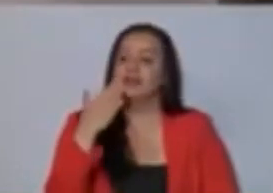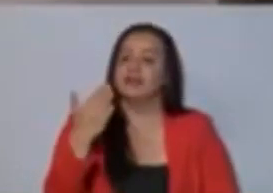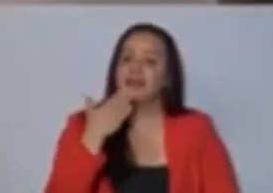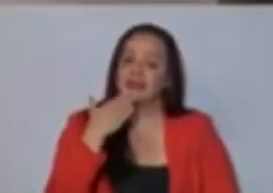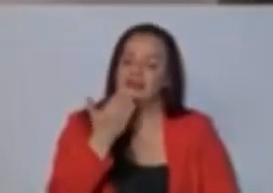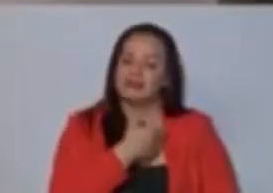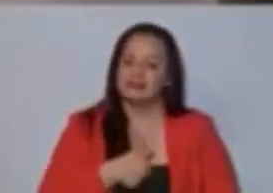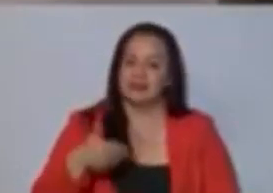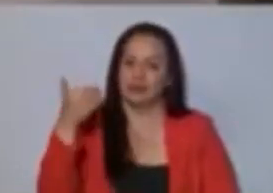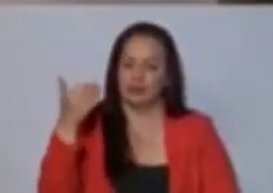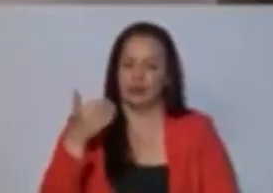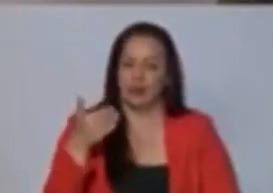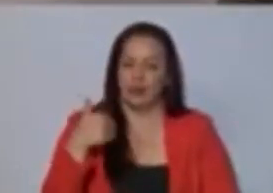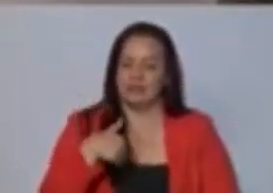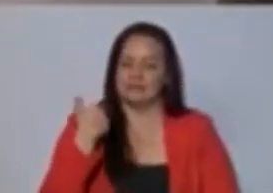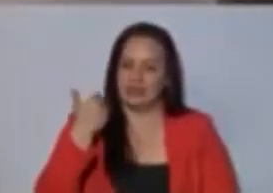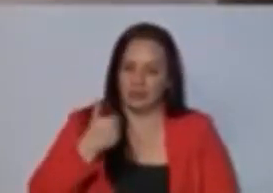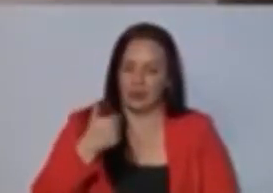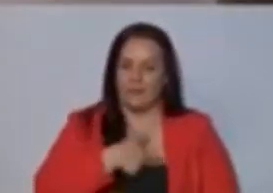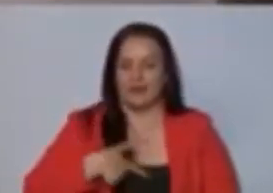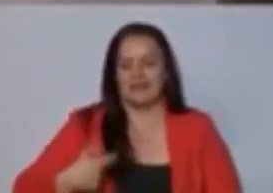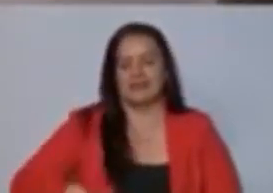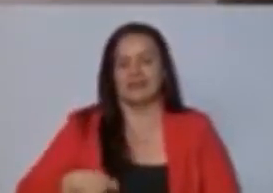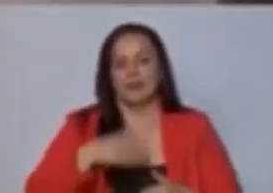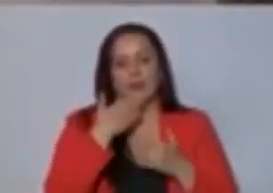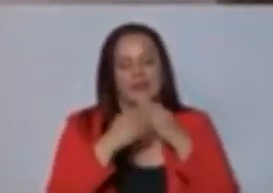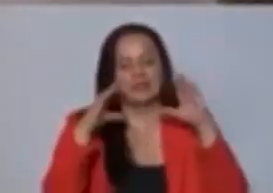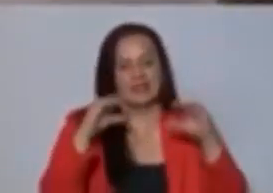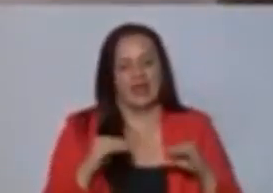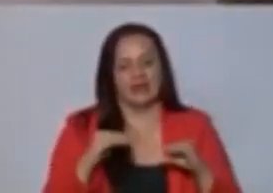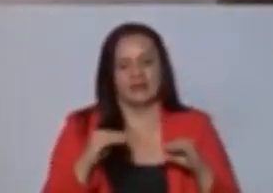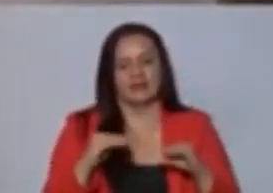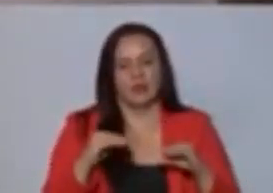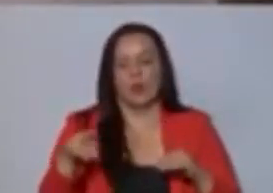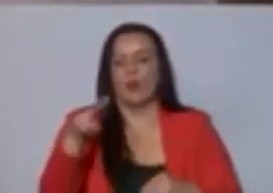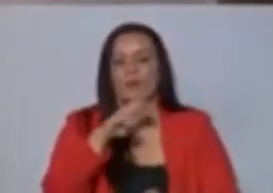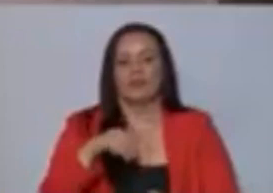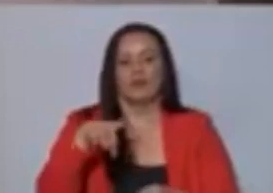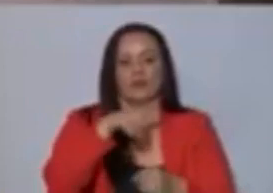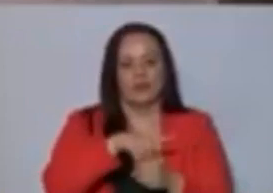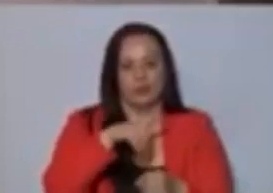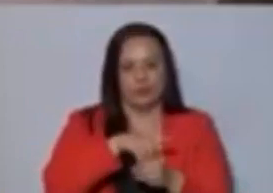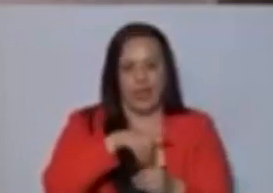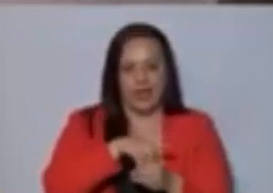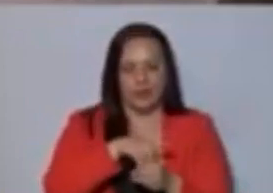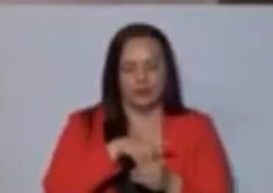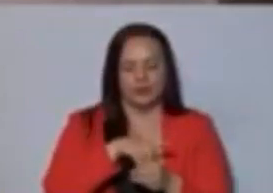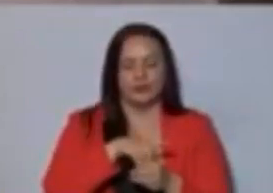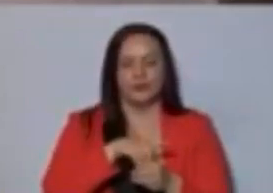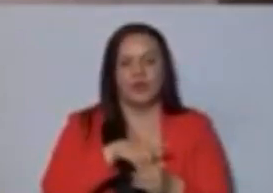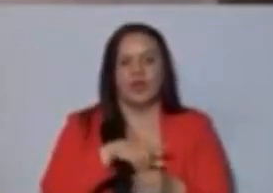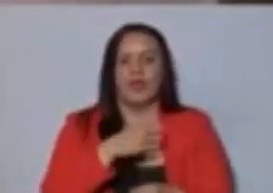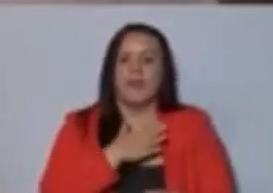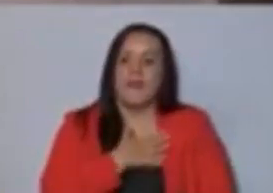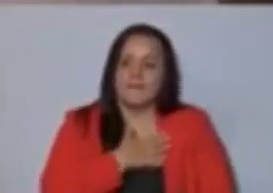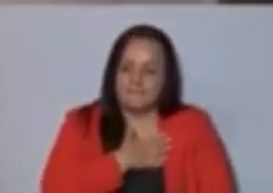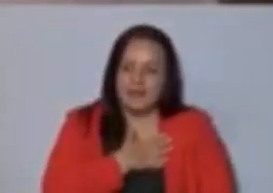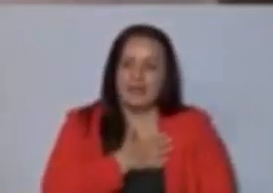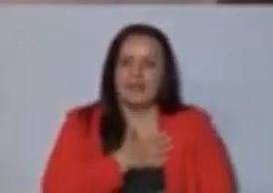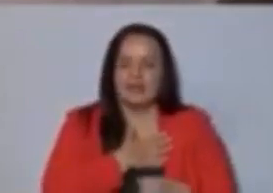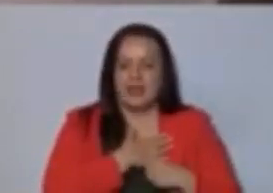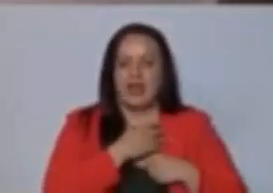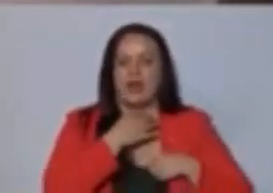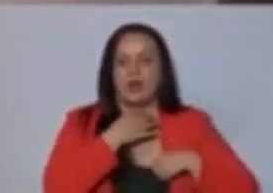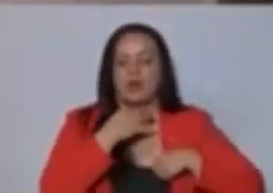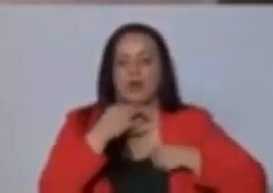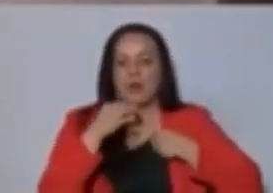Gracias, señor presidente. Muy buenas tardes, compañeros diputados. Me da muchísimo gusto que la semana